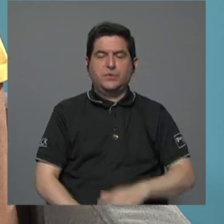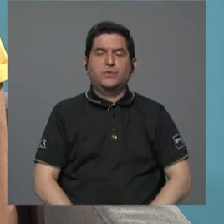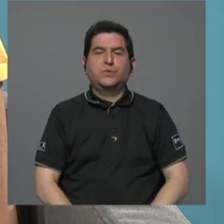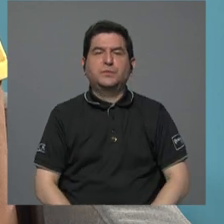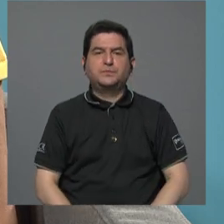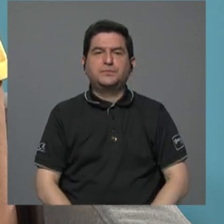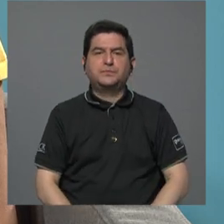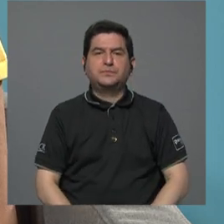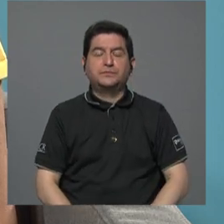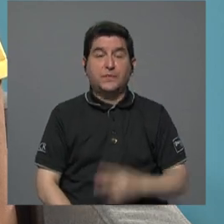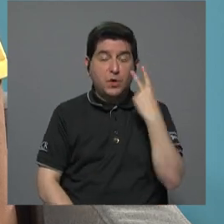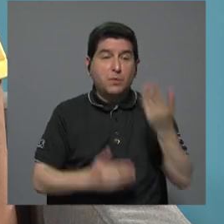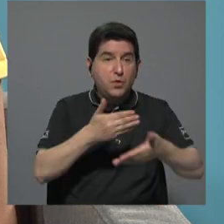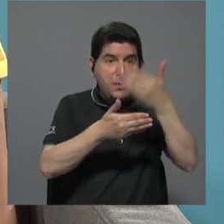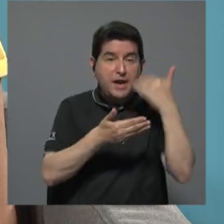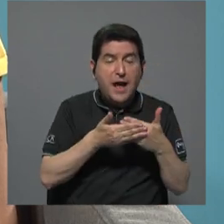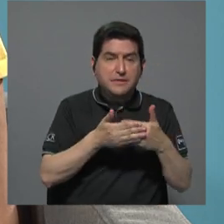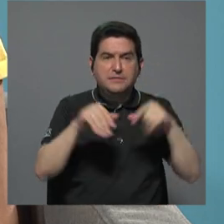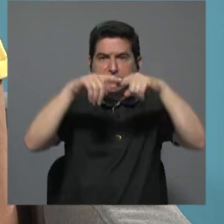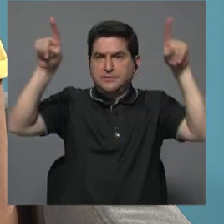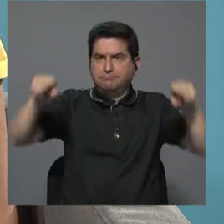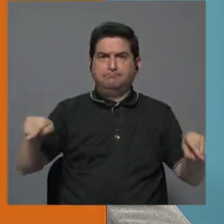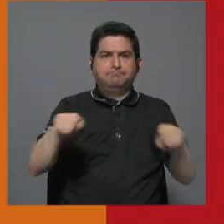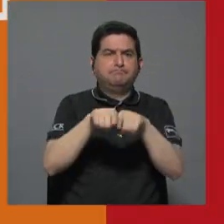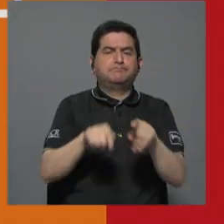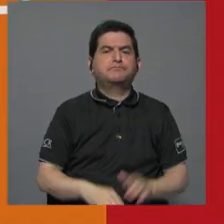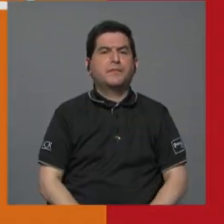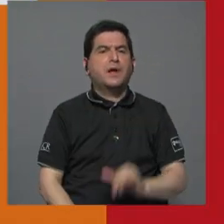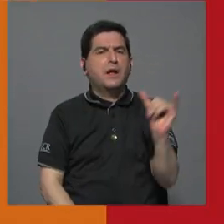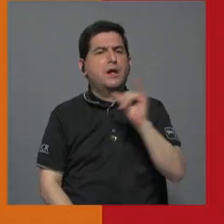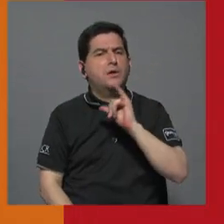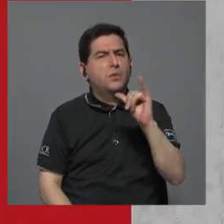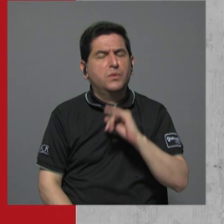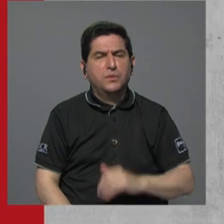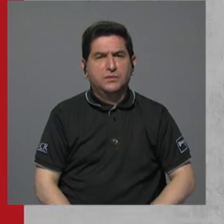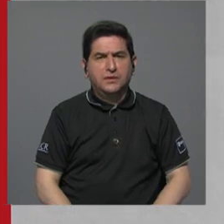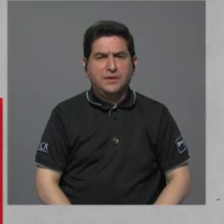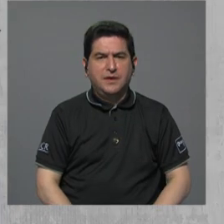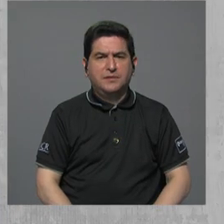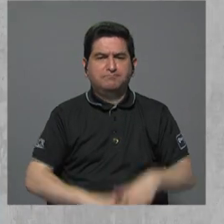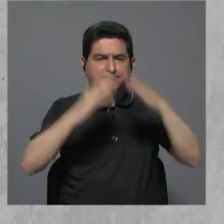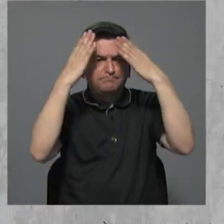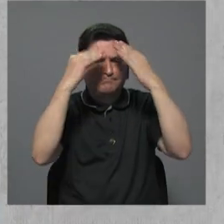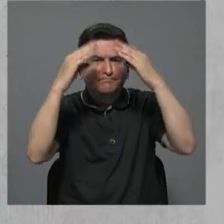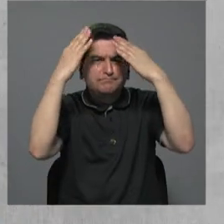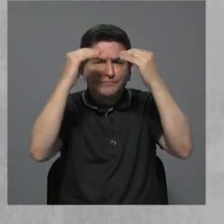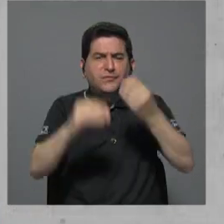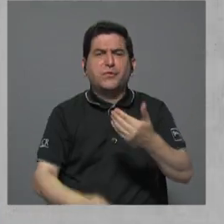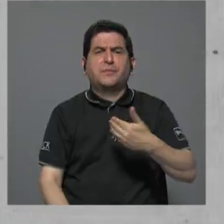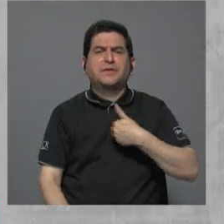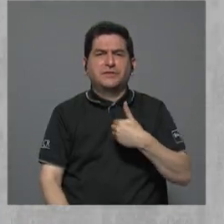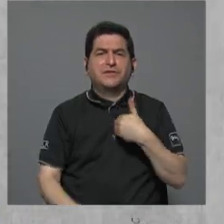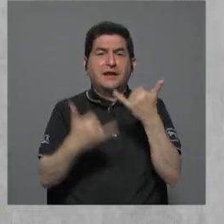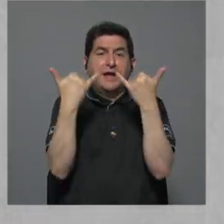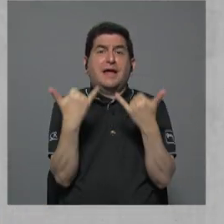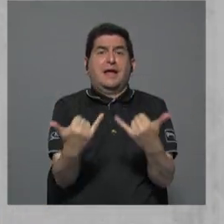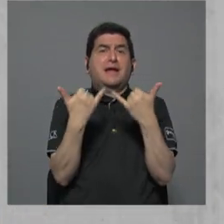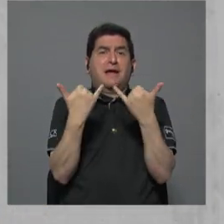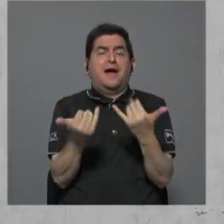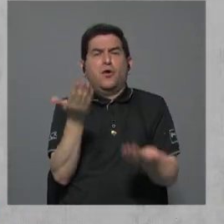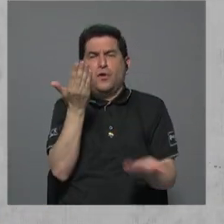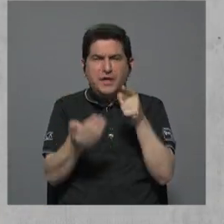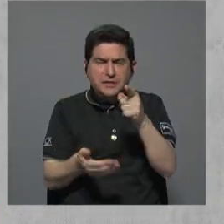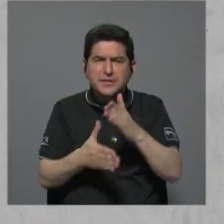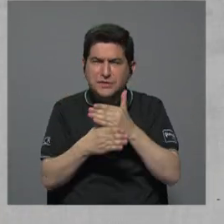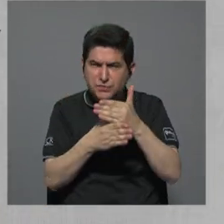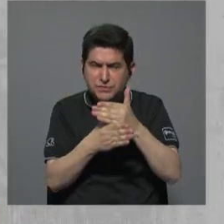como lo veíamos ahora en pantalla. Y también los datos que estamos teniendo en este momento, Valeria, tal vez si